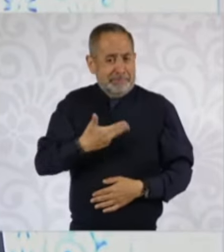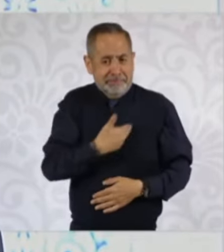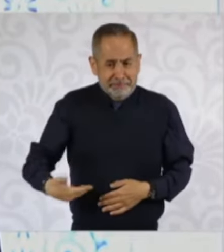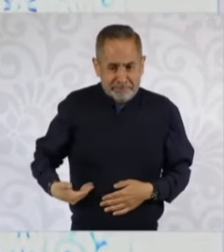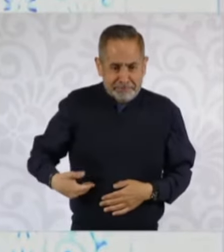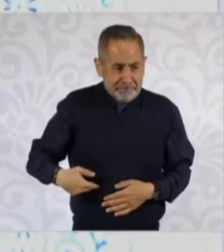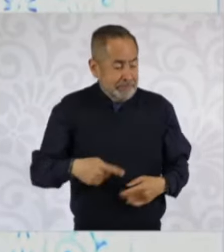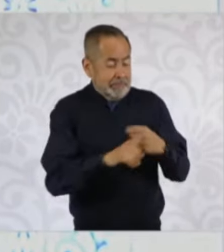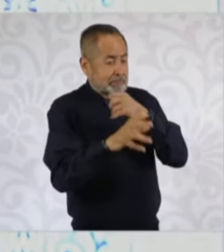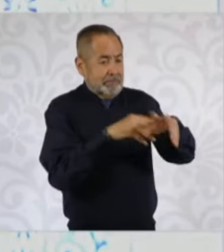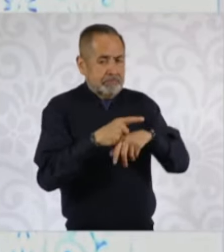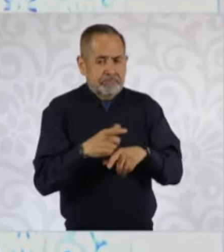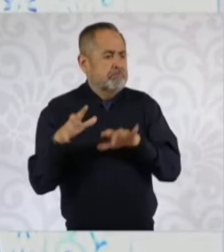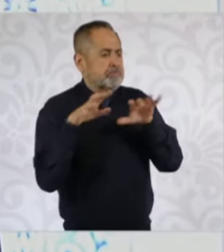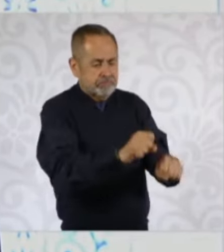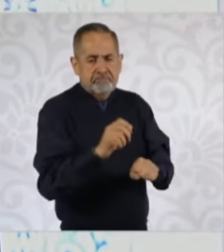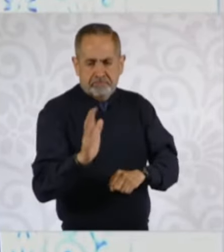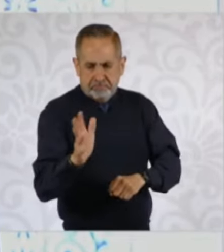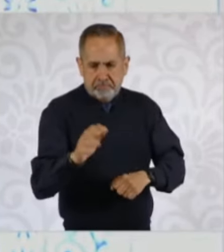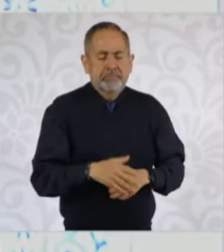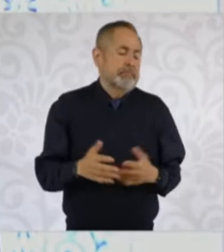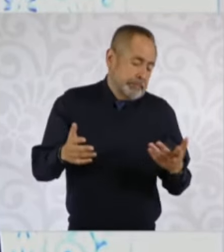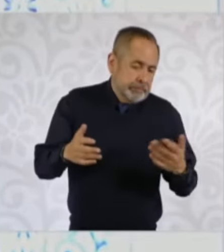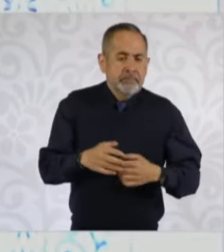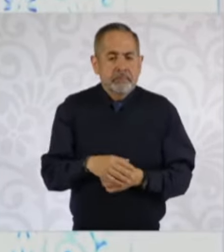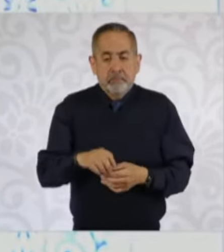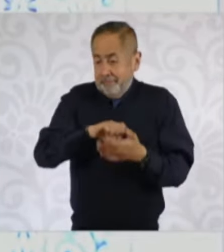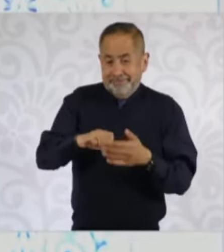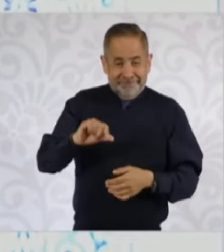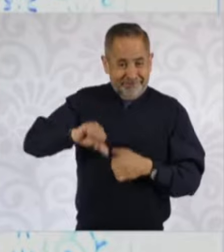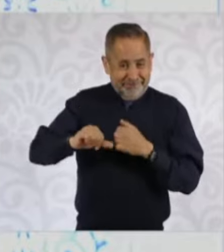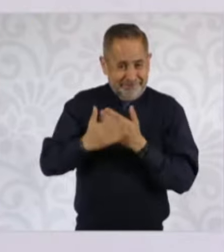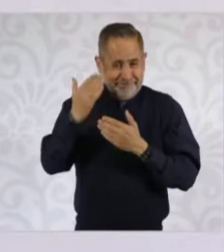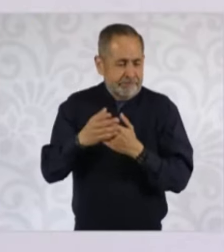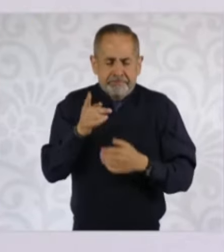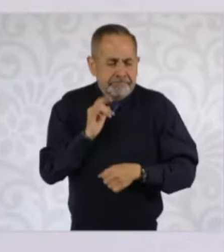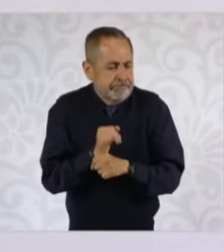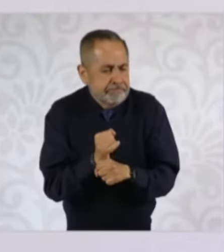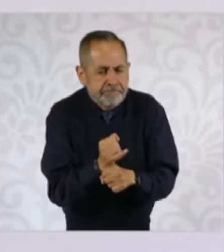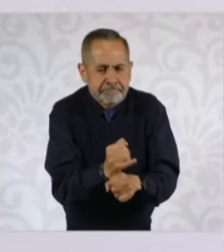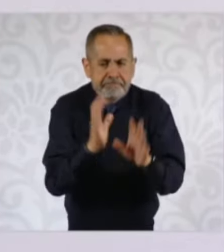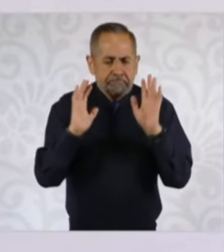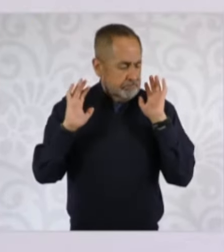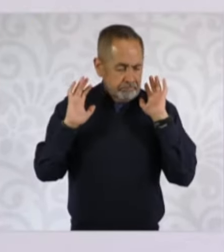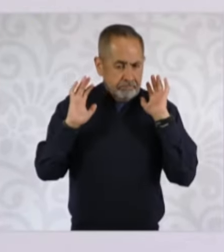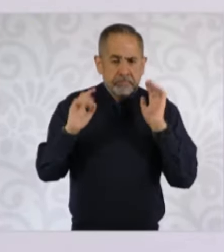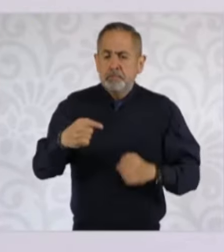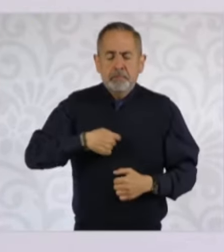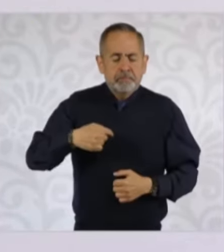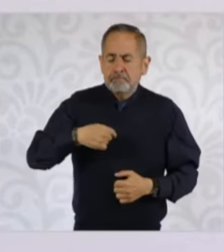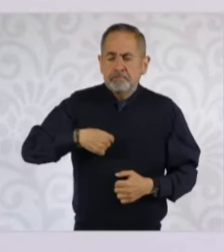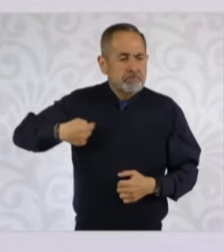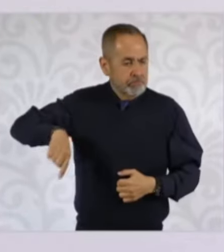en los otros casos, cuando hay situaciones como estas, hay investigación. Es decir, nosotros no vamos